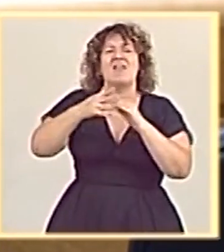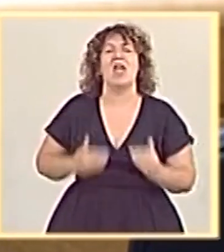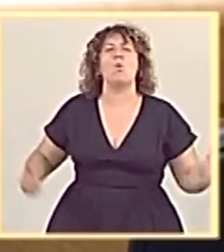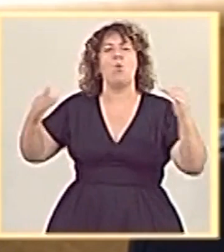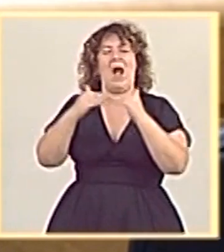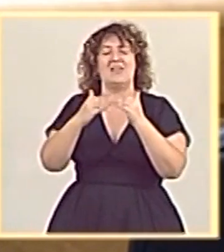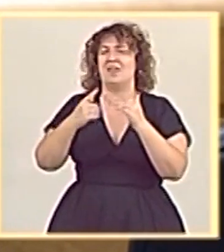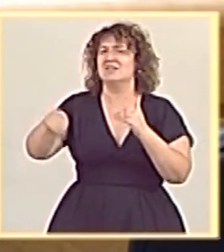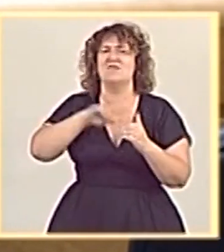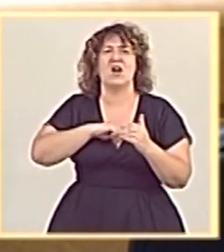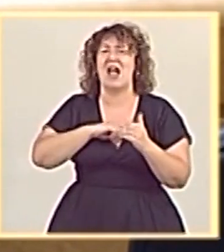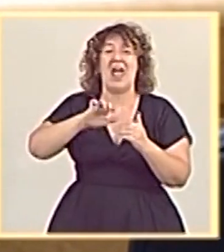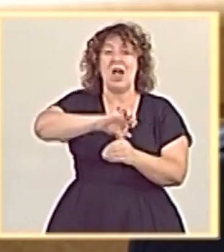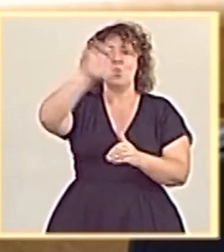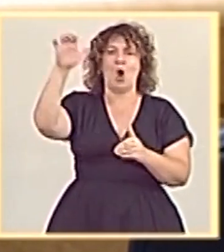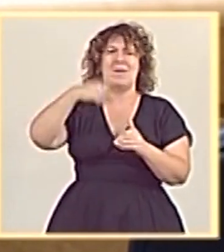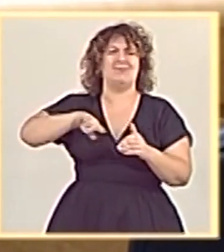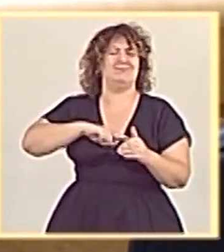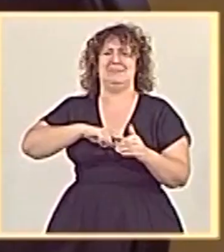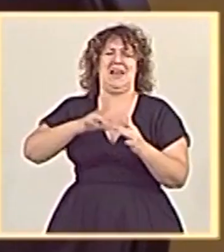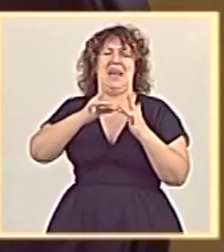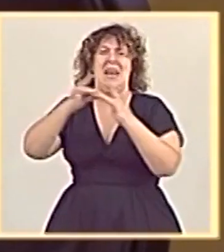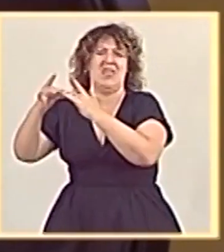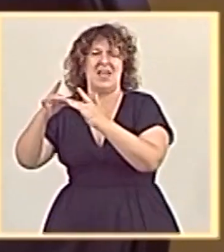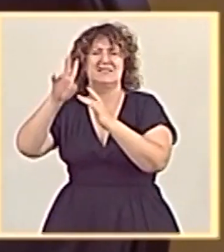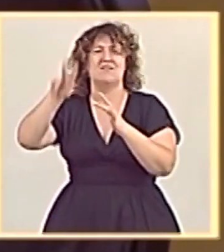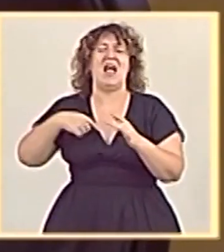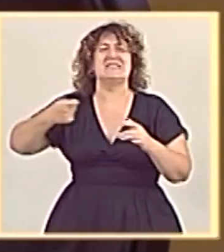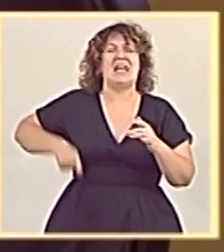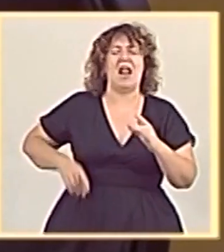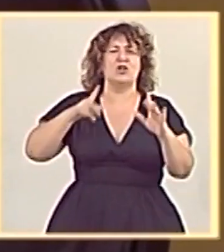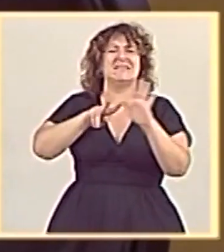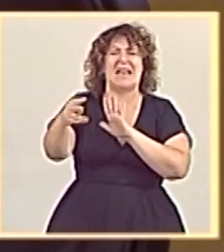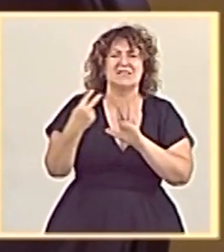nos sitúa a la vanguardia de Europa en transparencia salarial en diálogo con la patronal y los sindicatos.